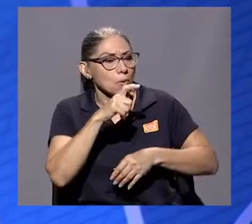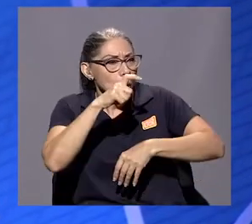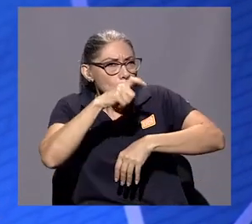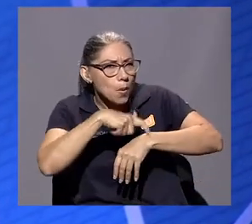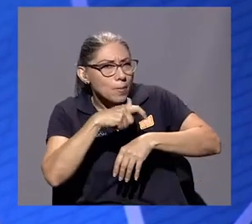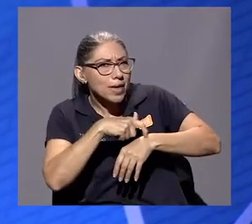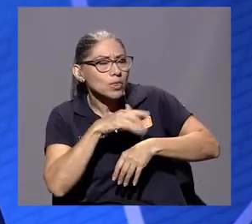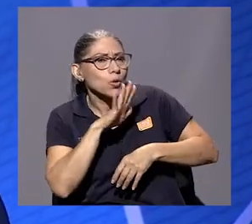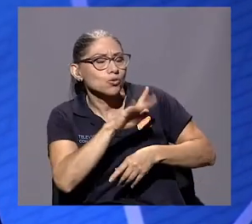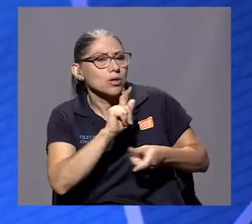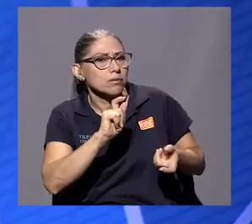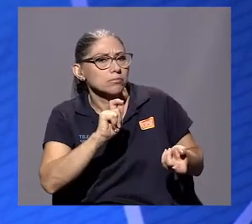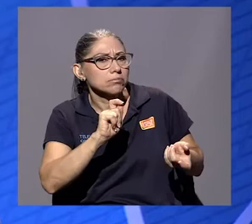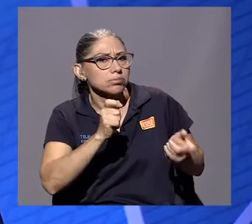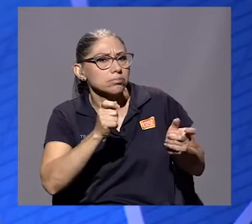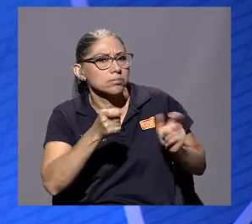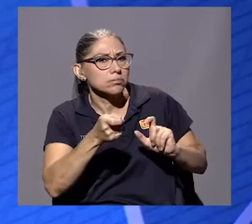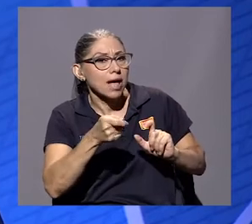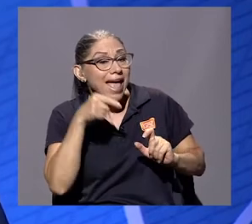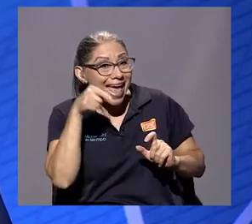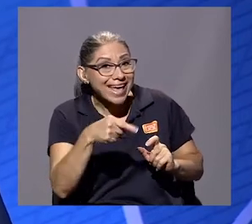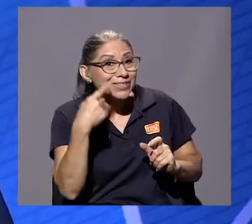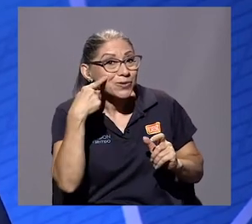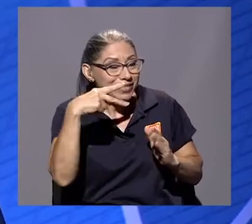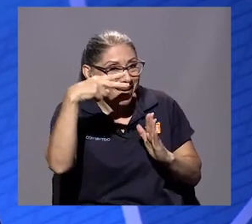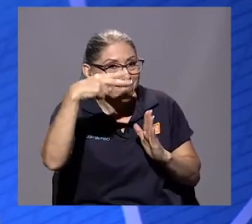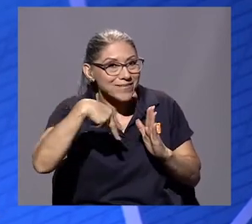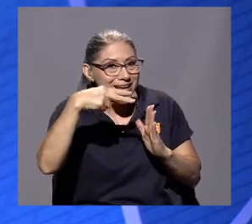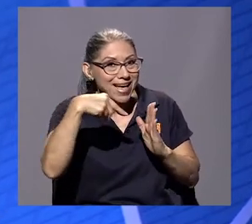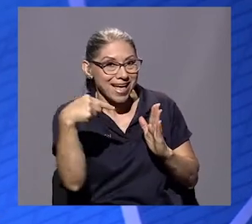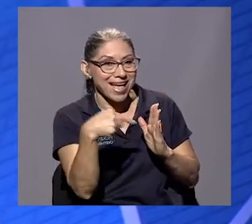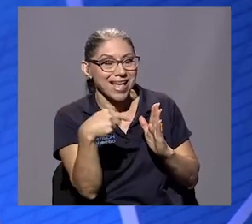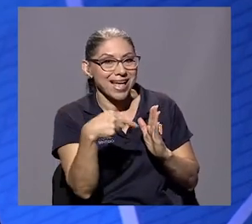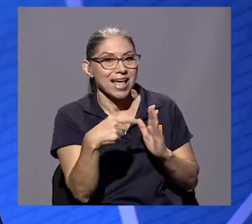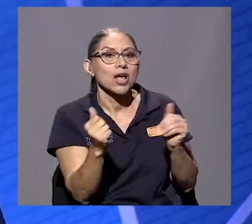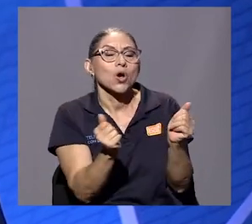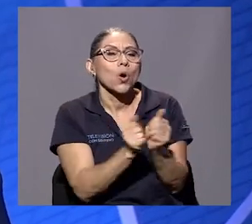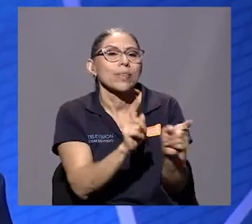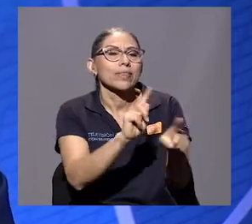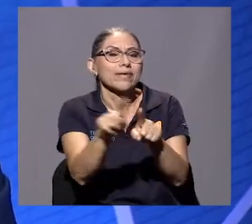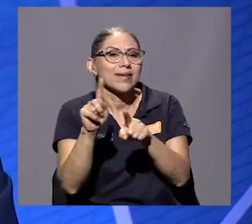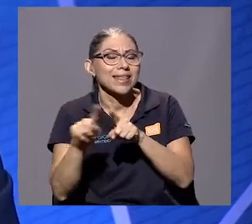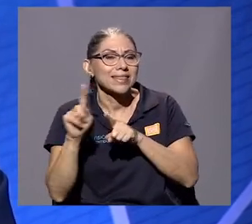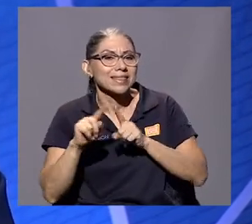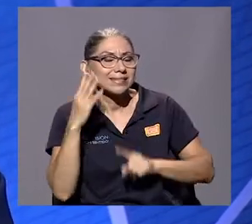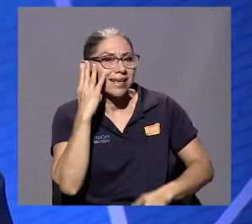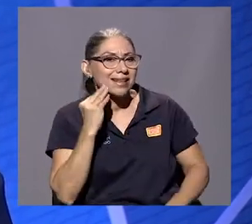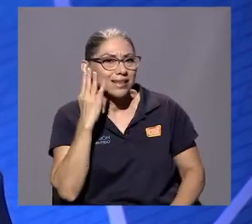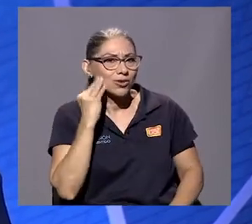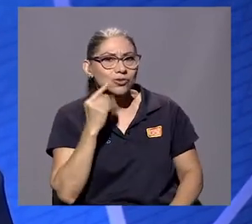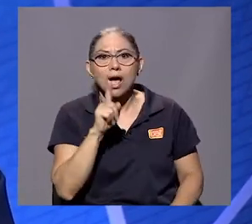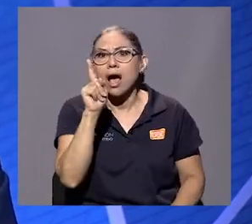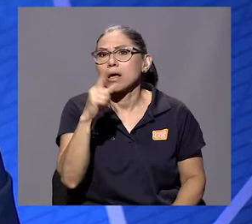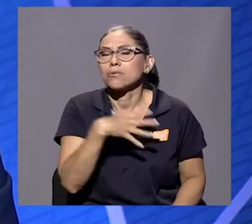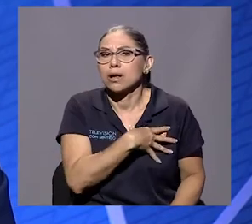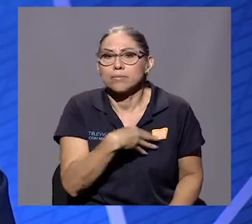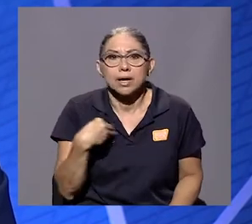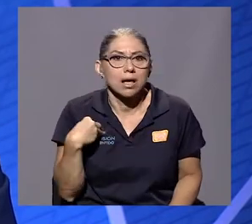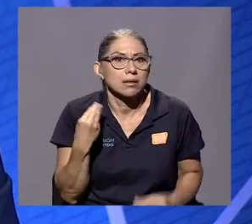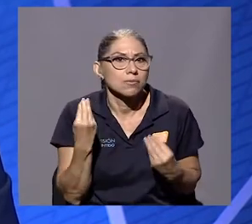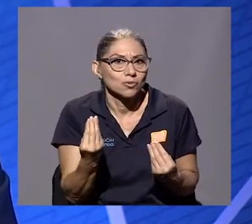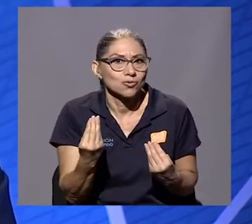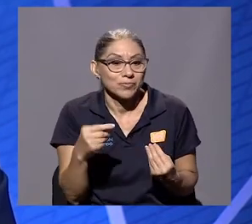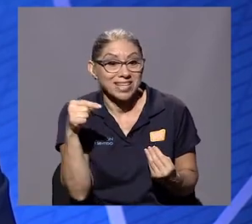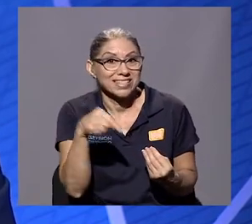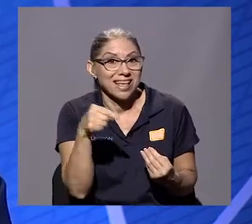transformarse, que está en el texto y que se cuenta con diferentes anécdotas. A mí al menos hay una que me encanta